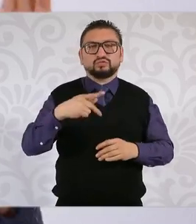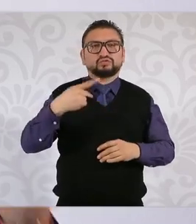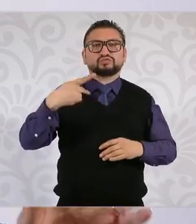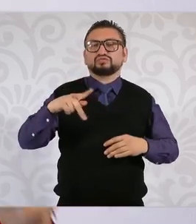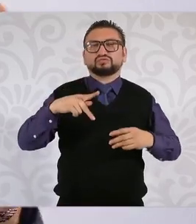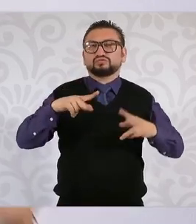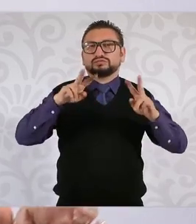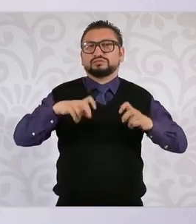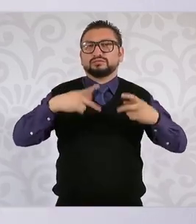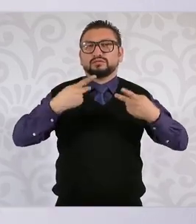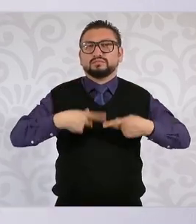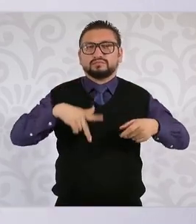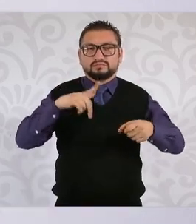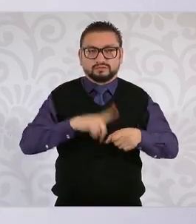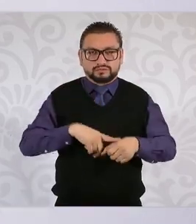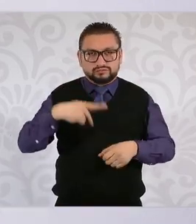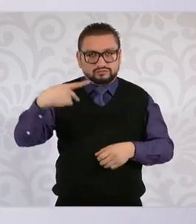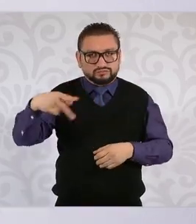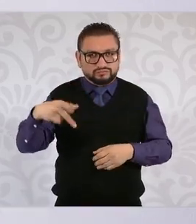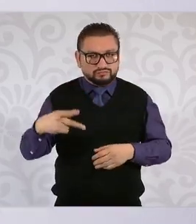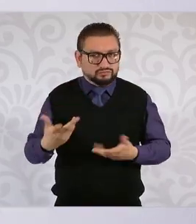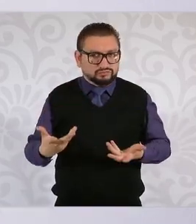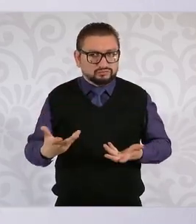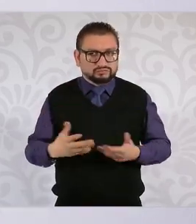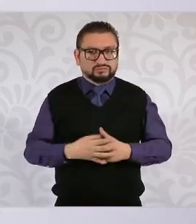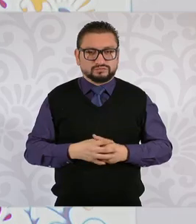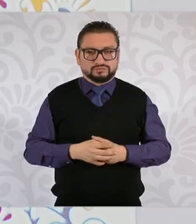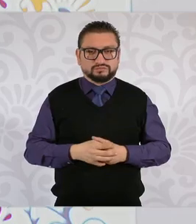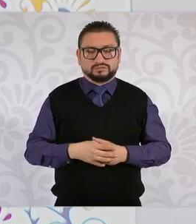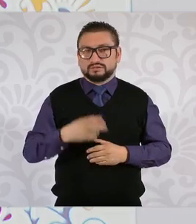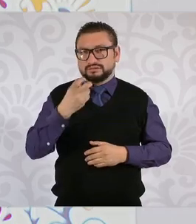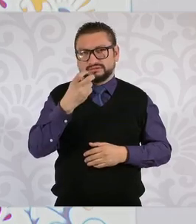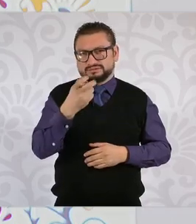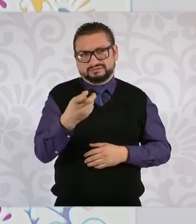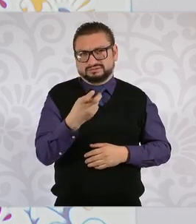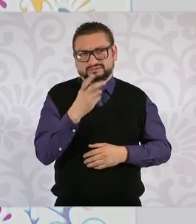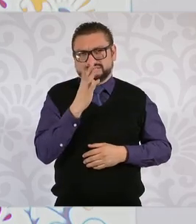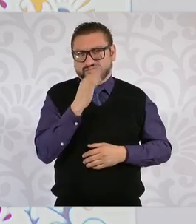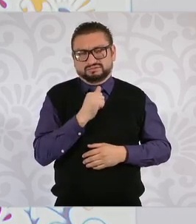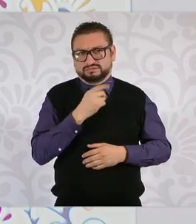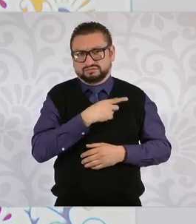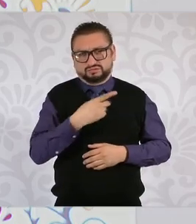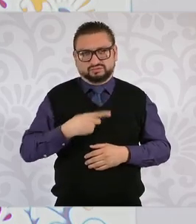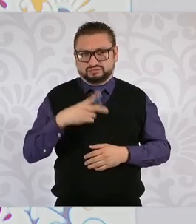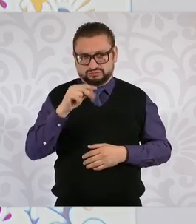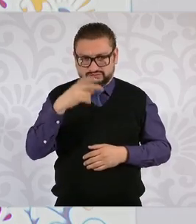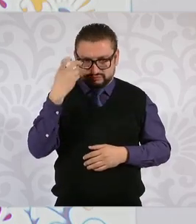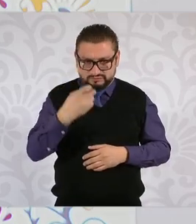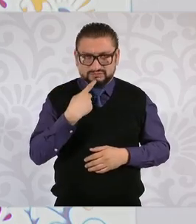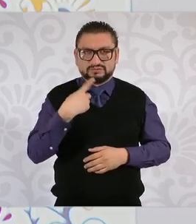personal y con su cuerpo y eso no eso debe denunciarse